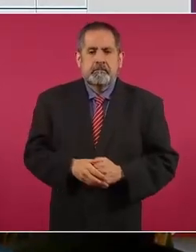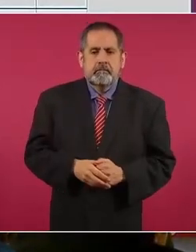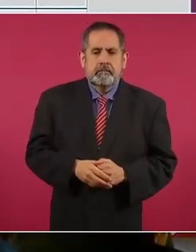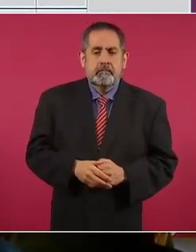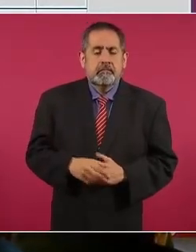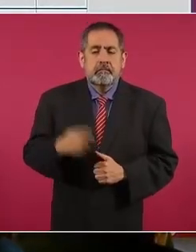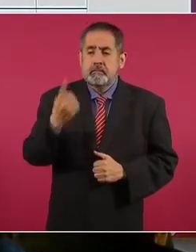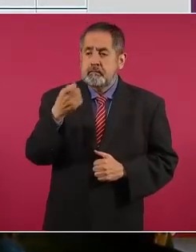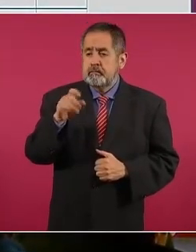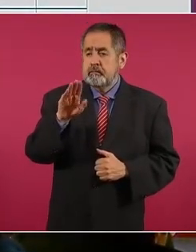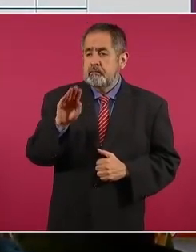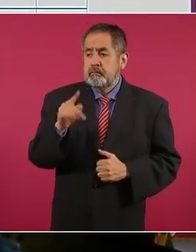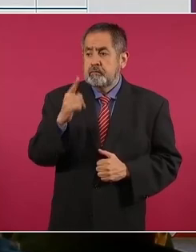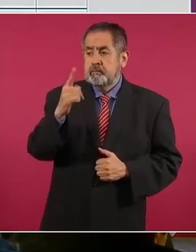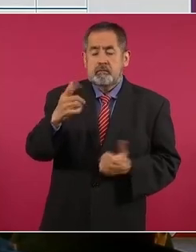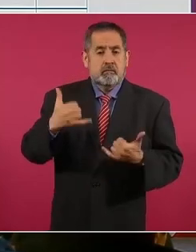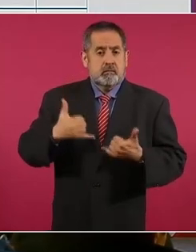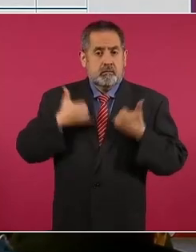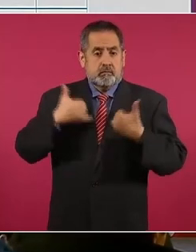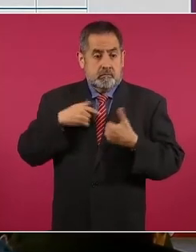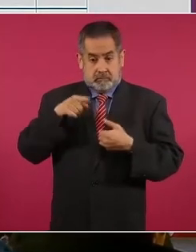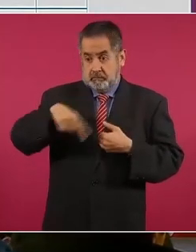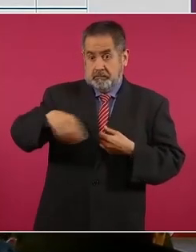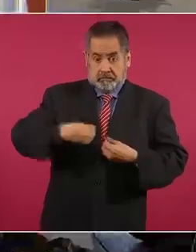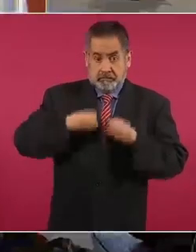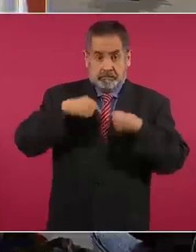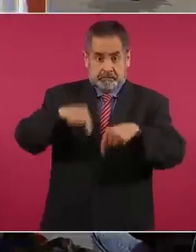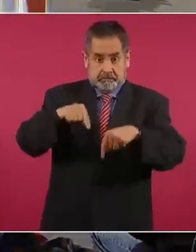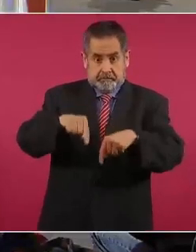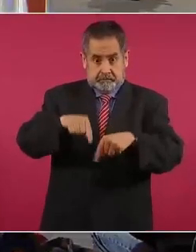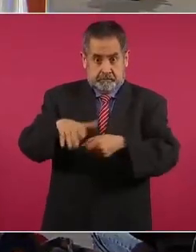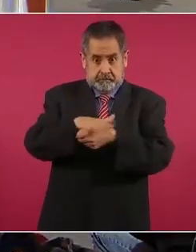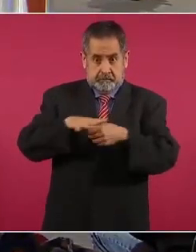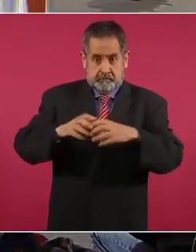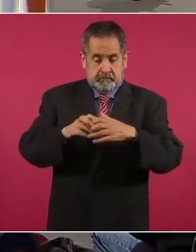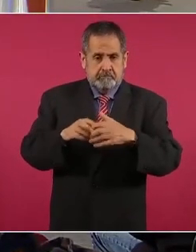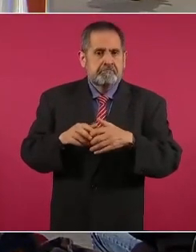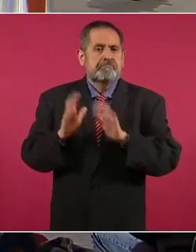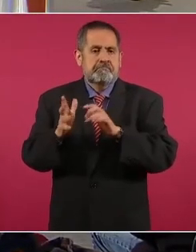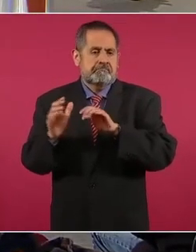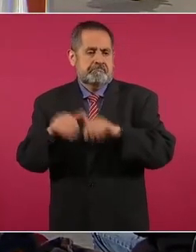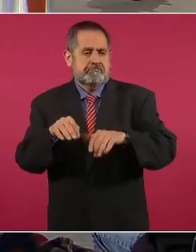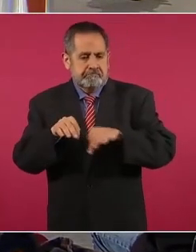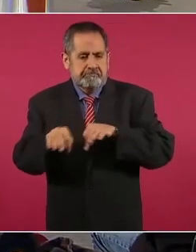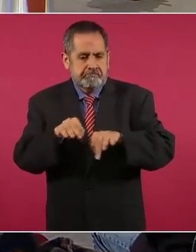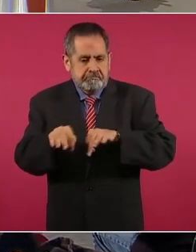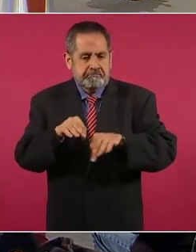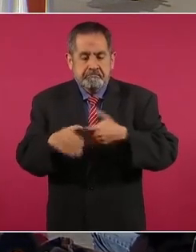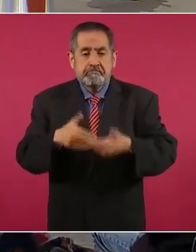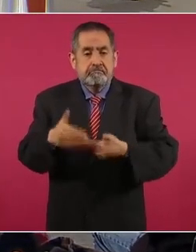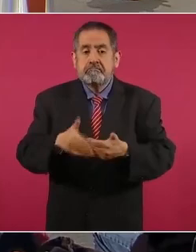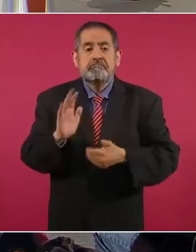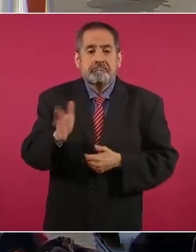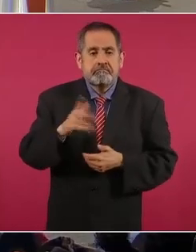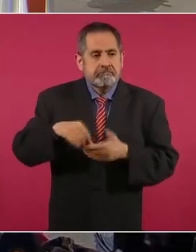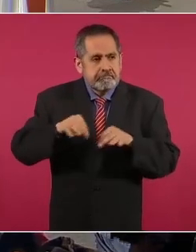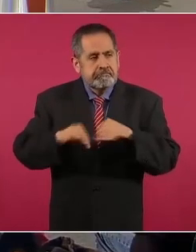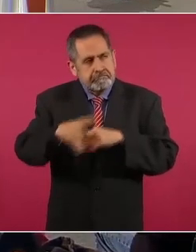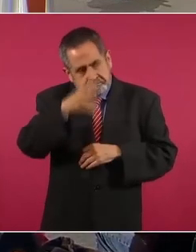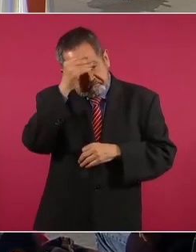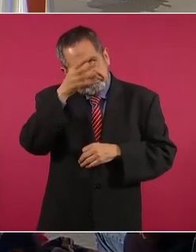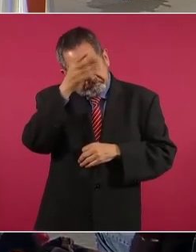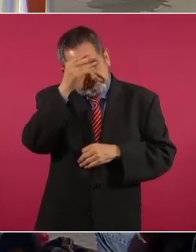191 jóvenes de Choy están trabajando de aprendices.